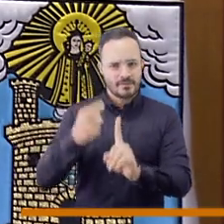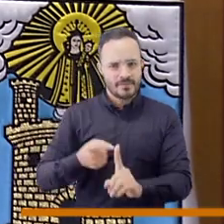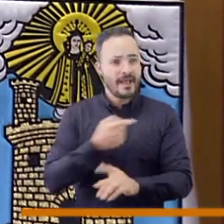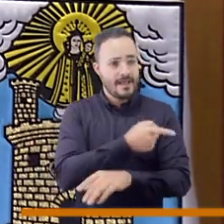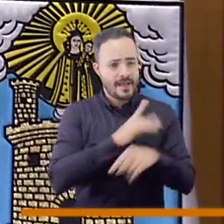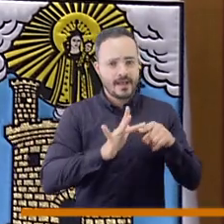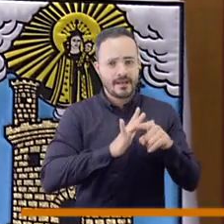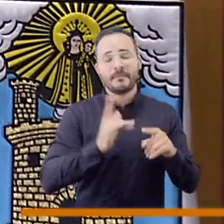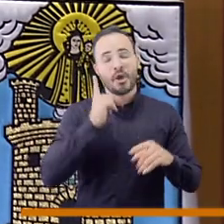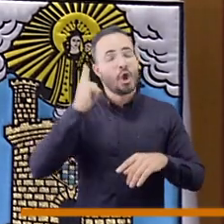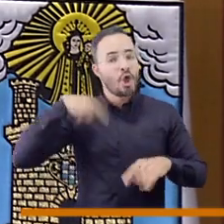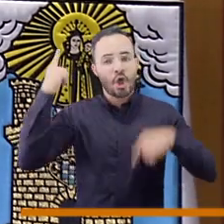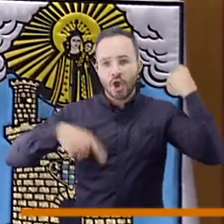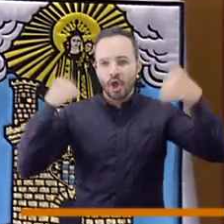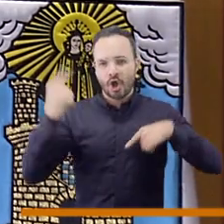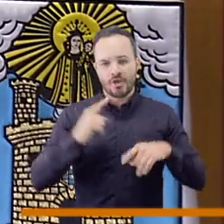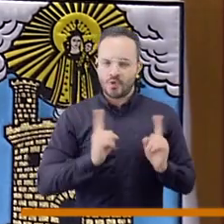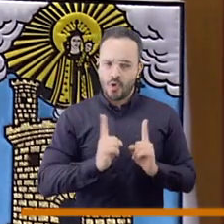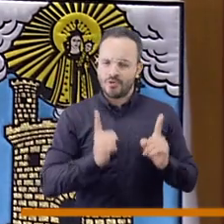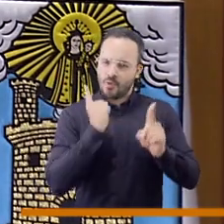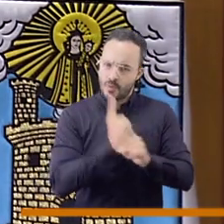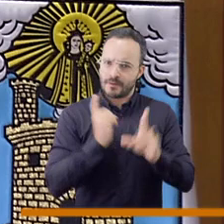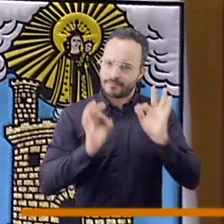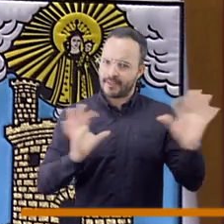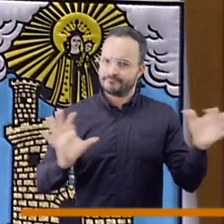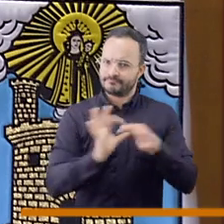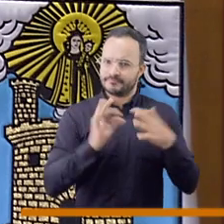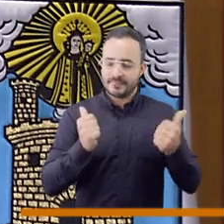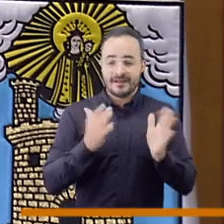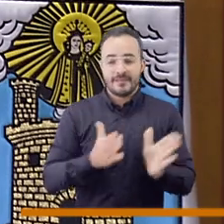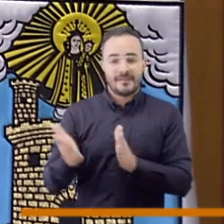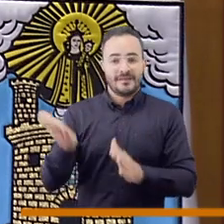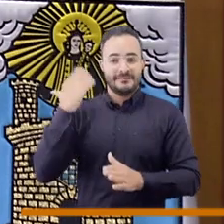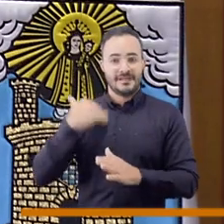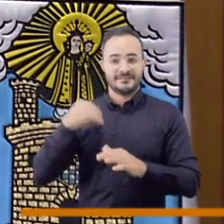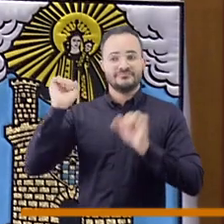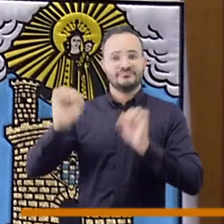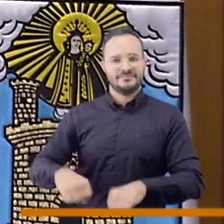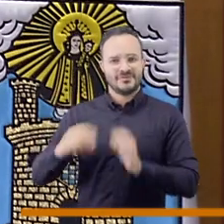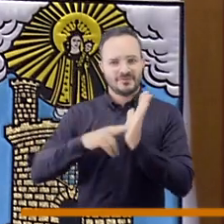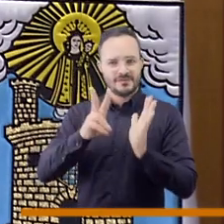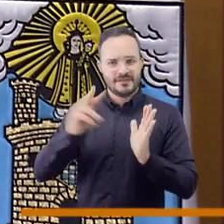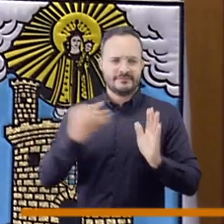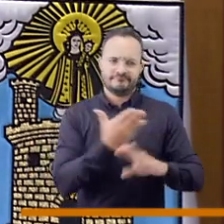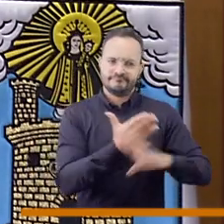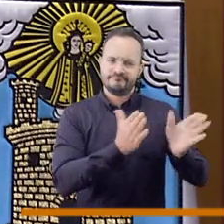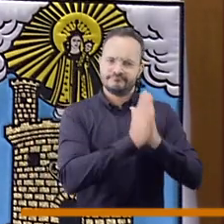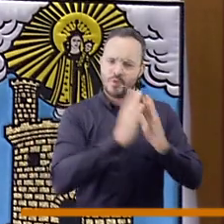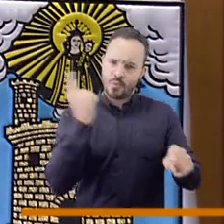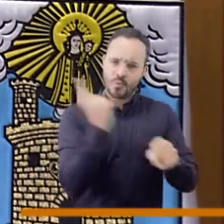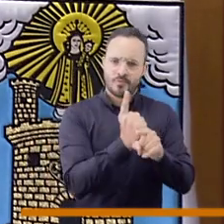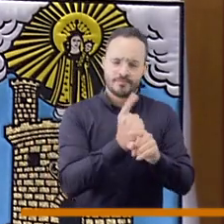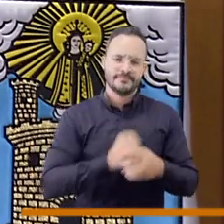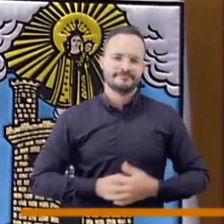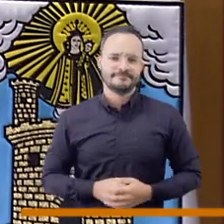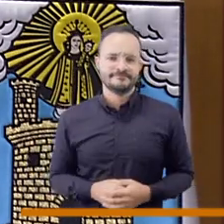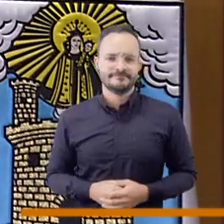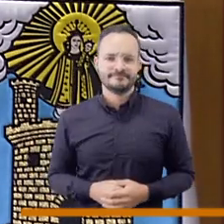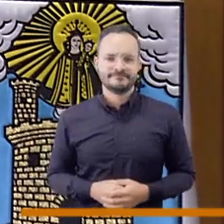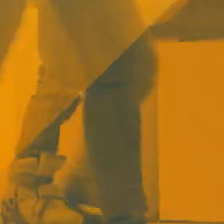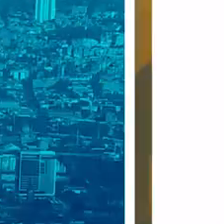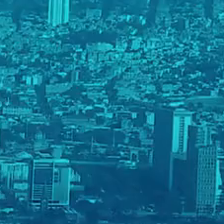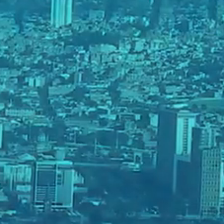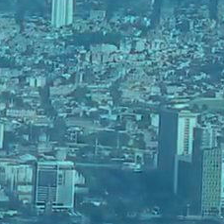que no es ejecutar por ejecutar, hacer las cosas bien y que cumplamos a la ciudadanía el plan de desarrollo que se aprobó en el 2020.